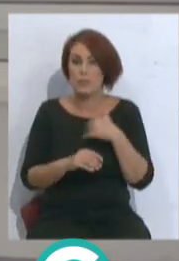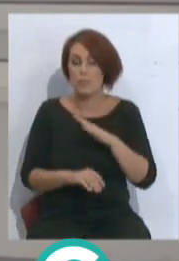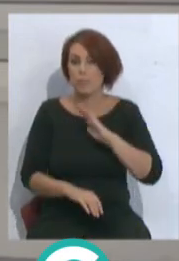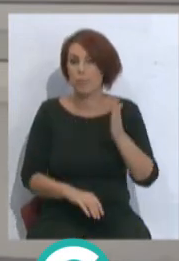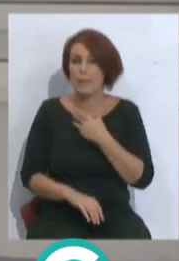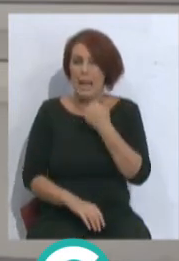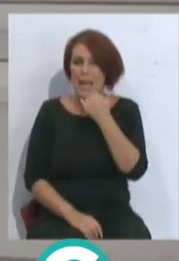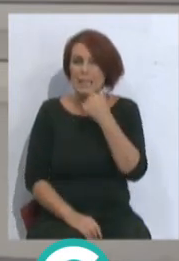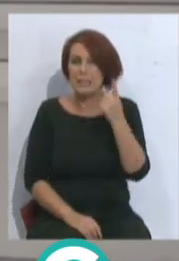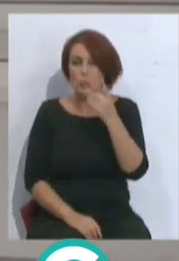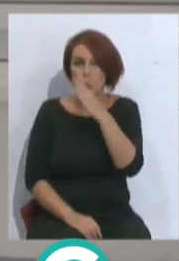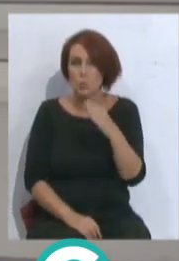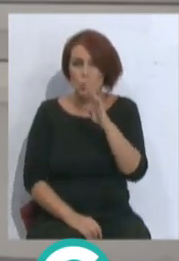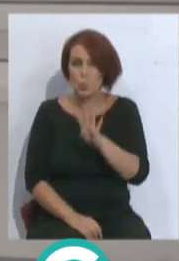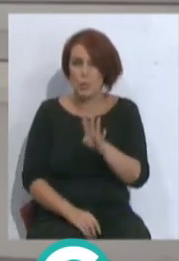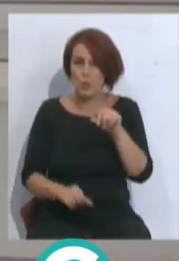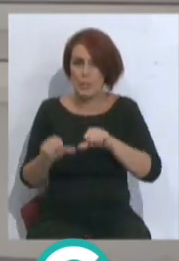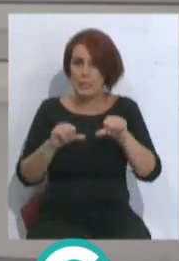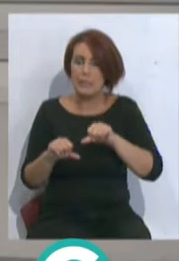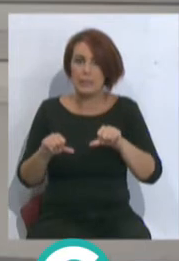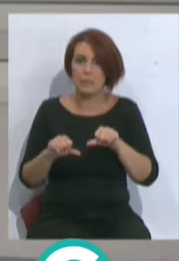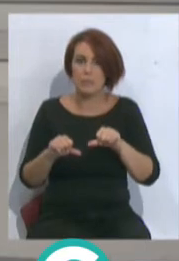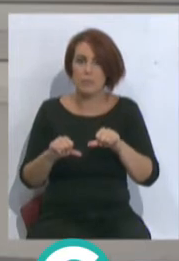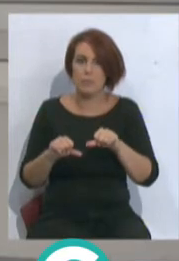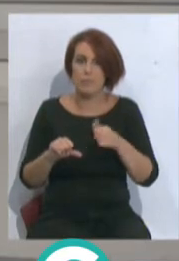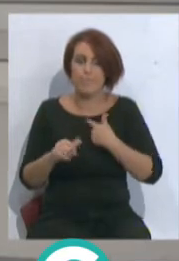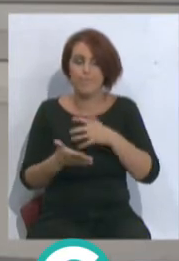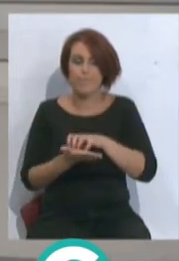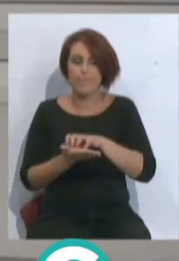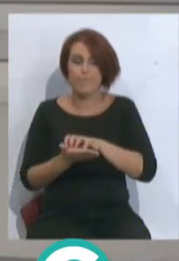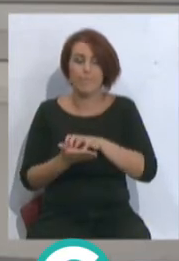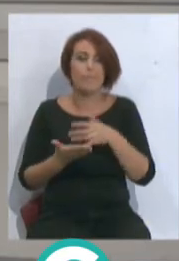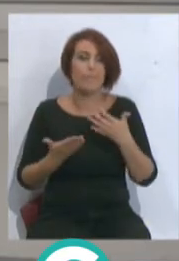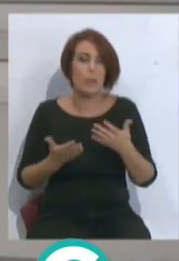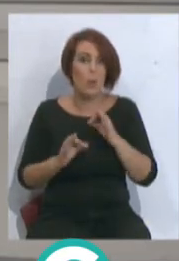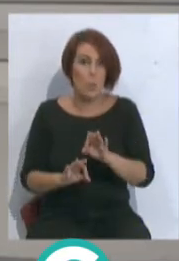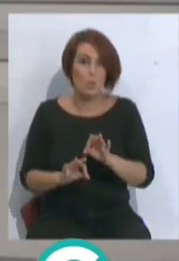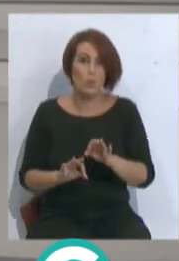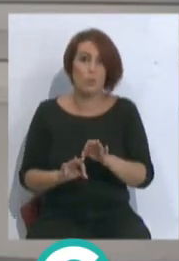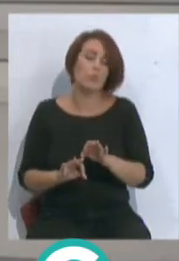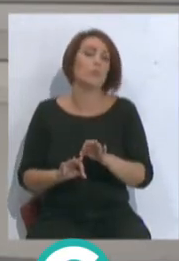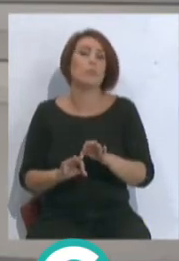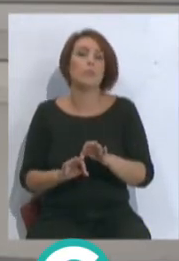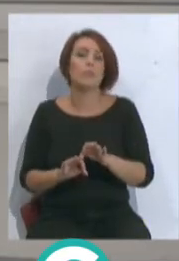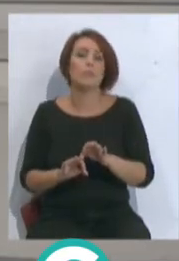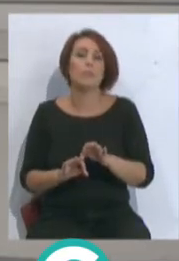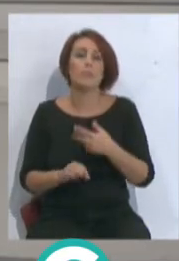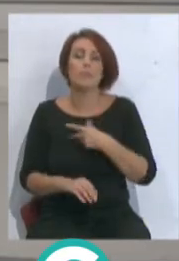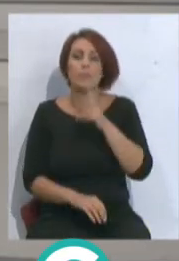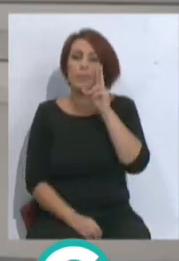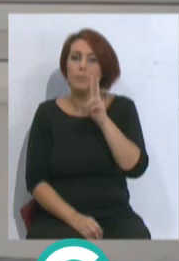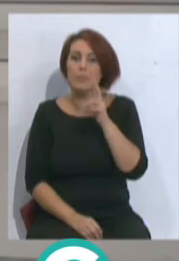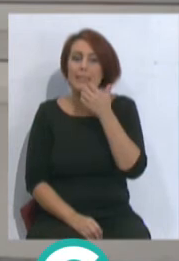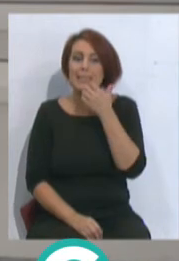casi un cuarto de liga. sea que no es... Yo la duda que tengo es esa, justamente la de ver